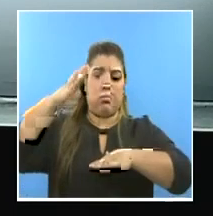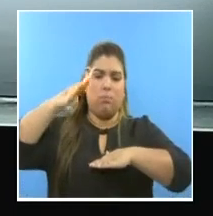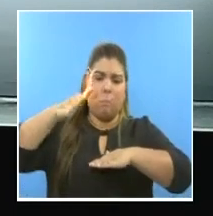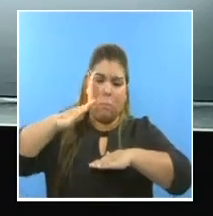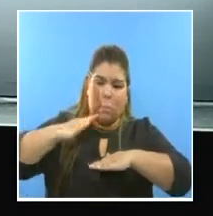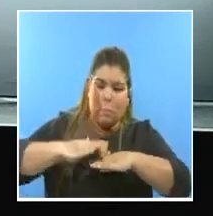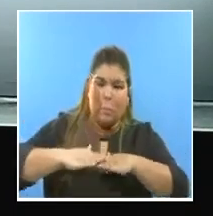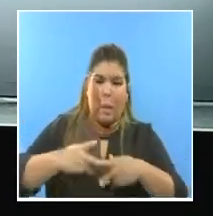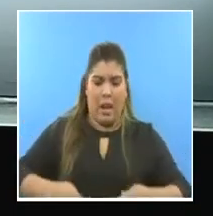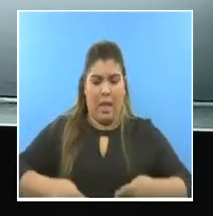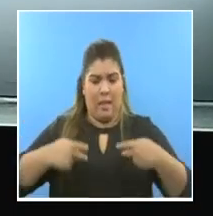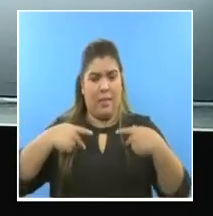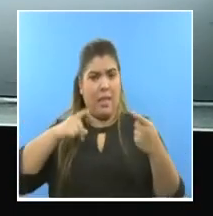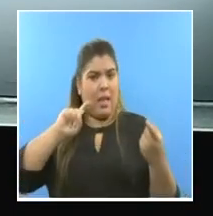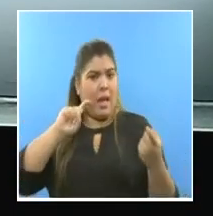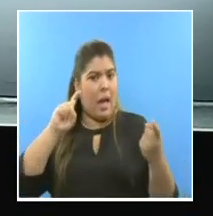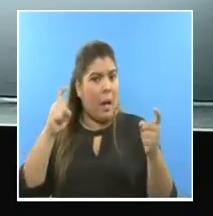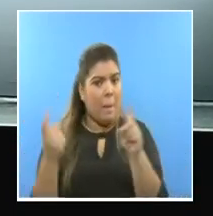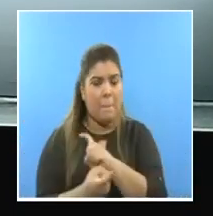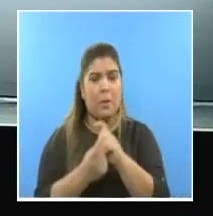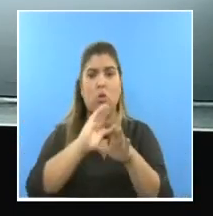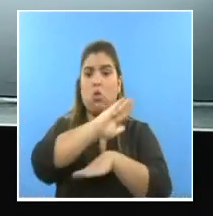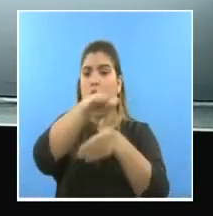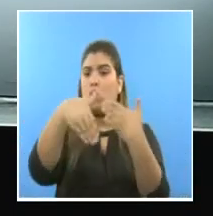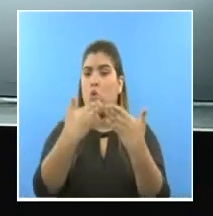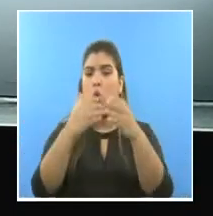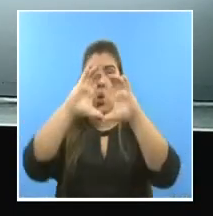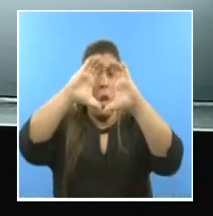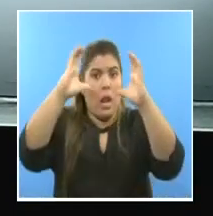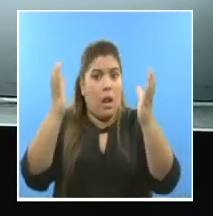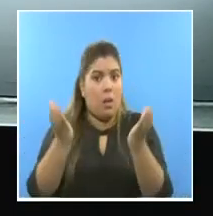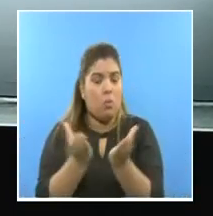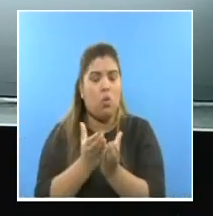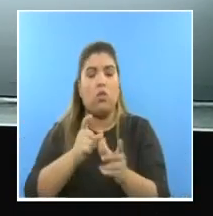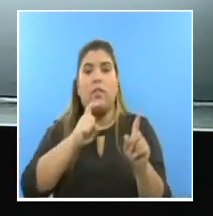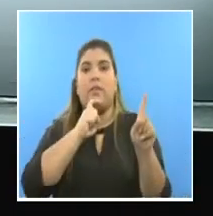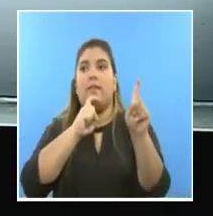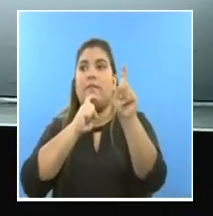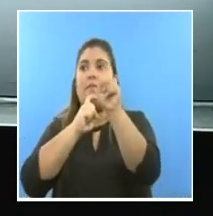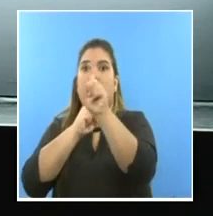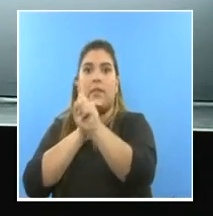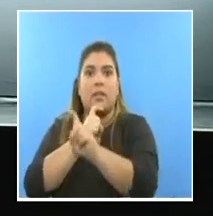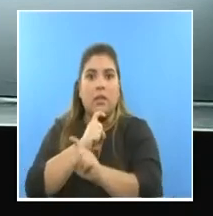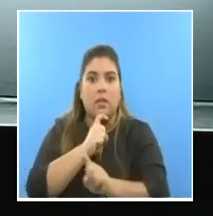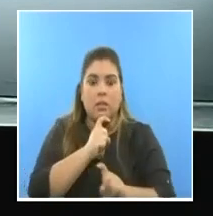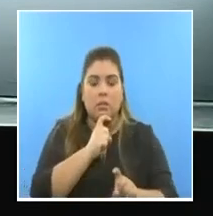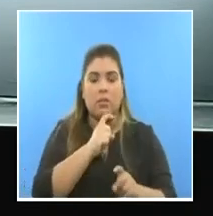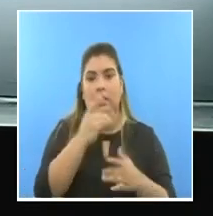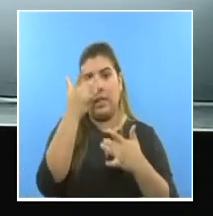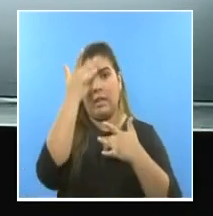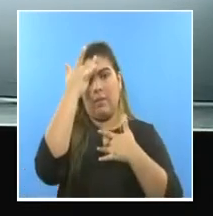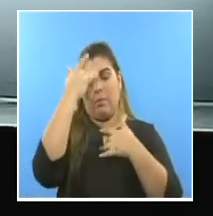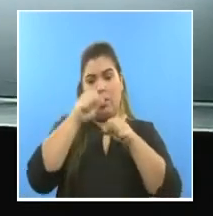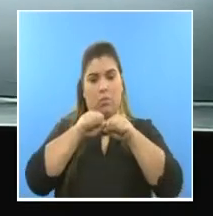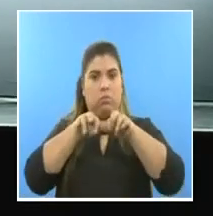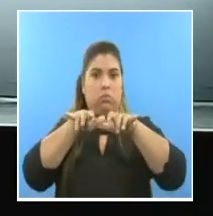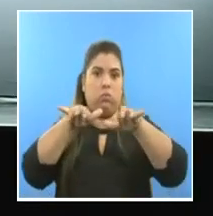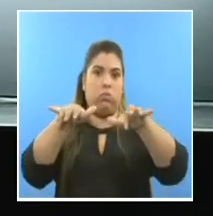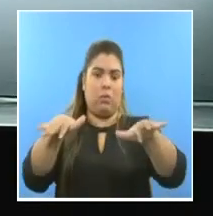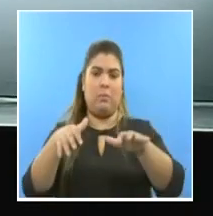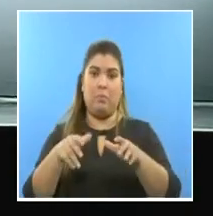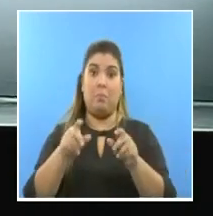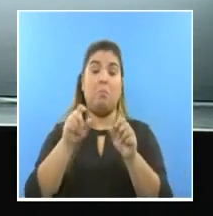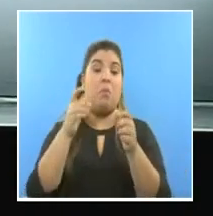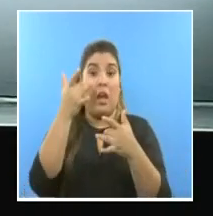el mundo. Hoy día no hay ningún país que se escape de la severidad de esta infección infección letal,